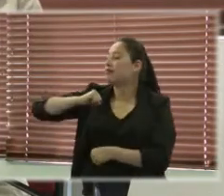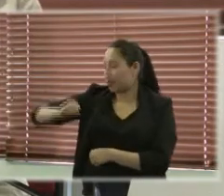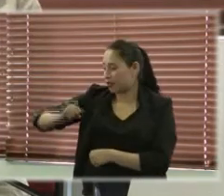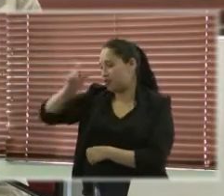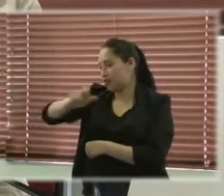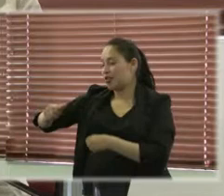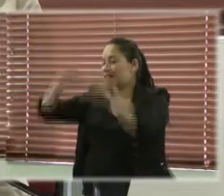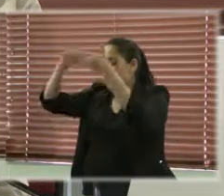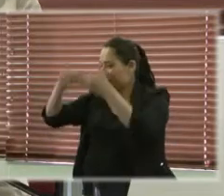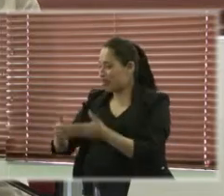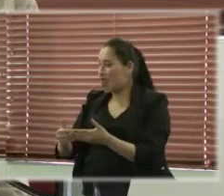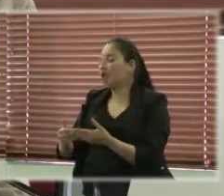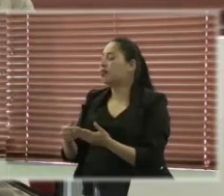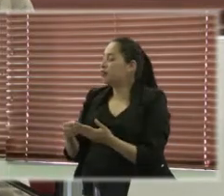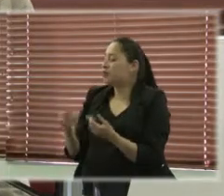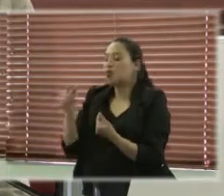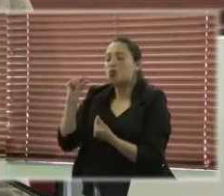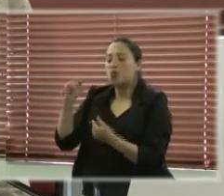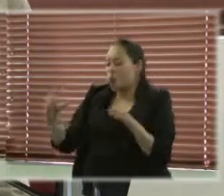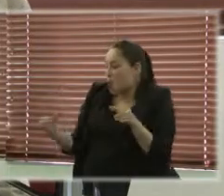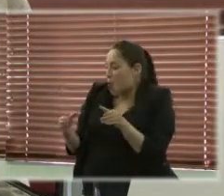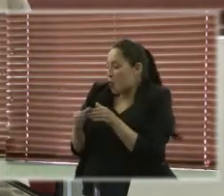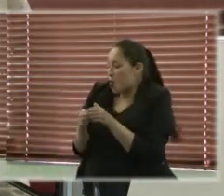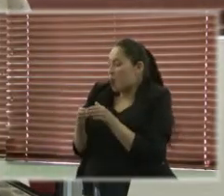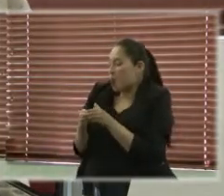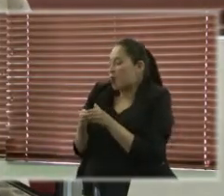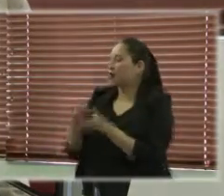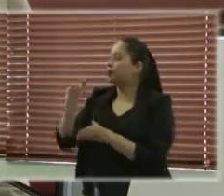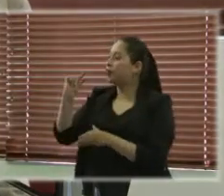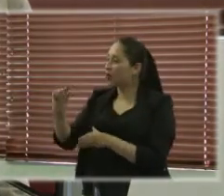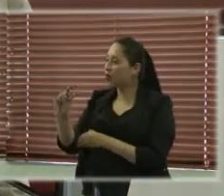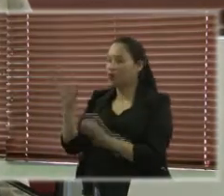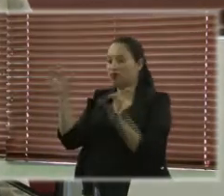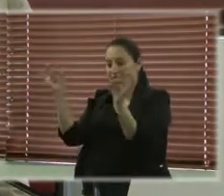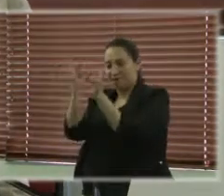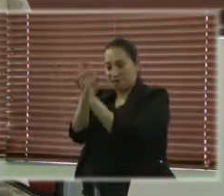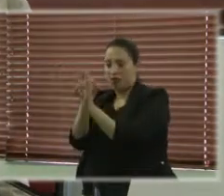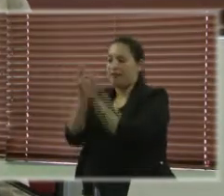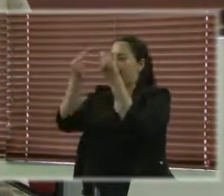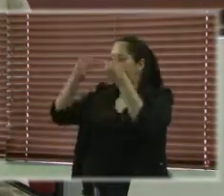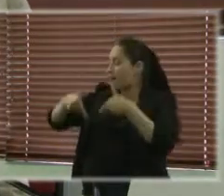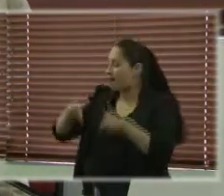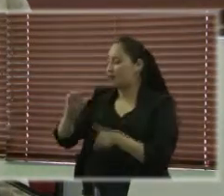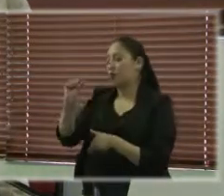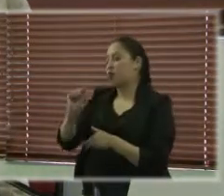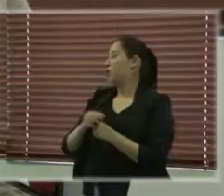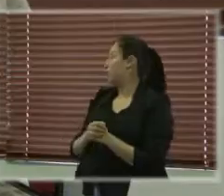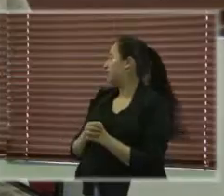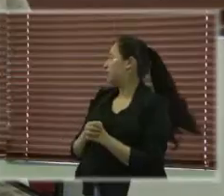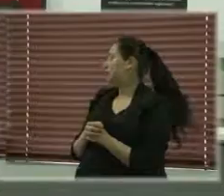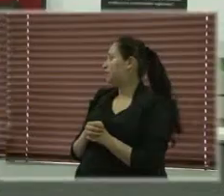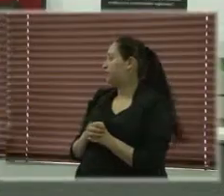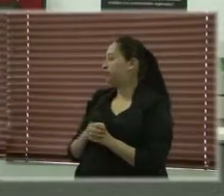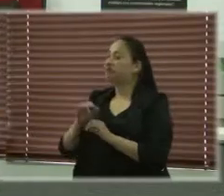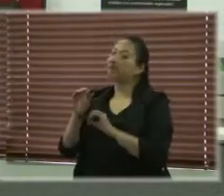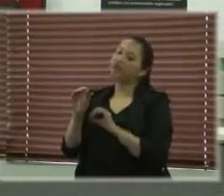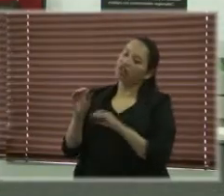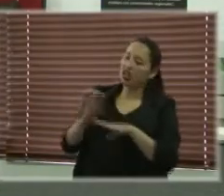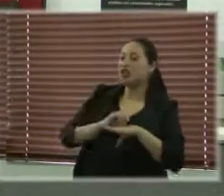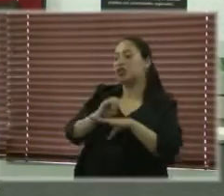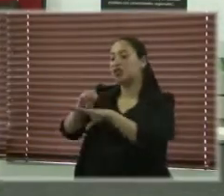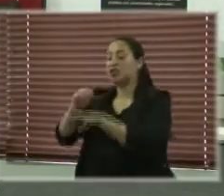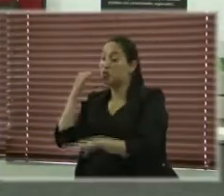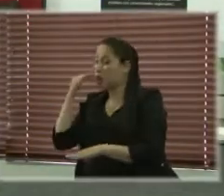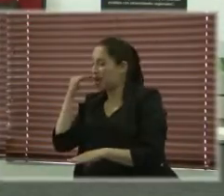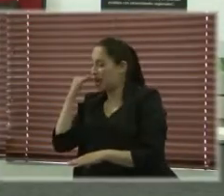son mínimas las que trabajan con enfoque de género y las organizaciones de mujeres, pues casi ninguna